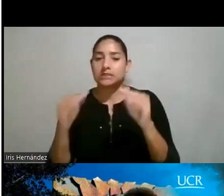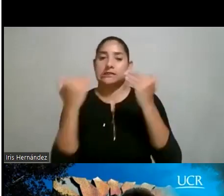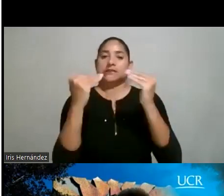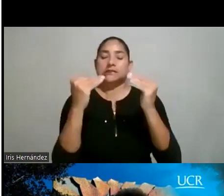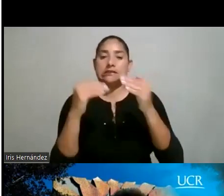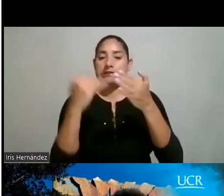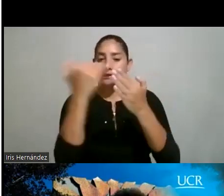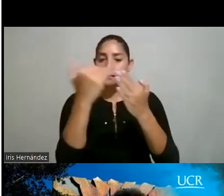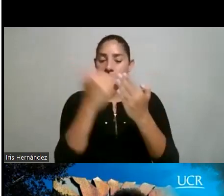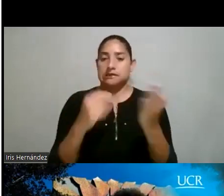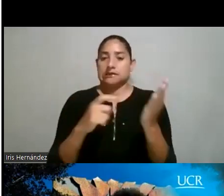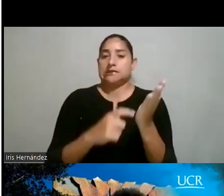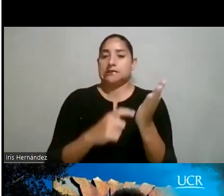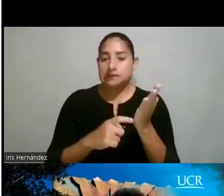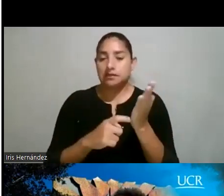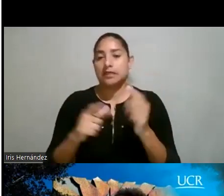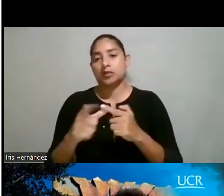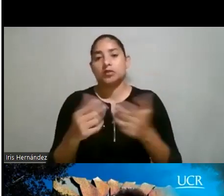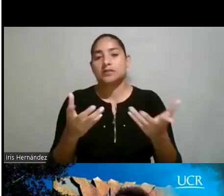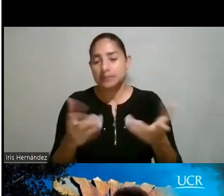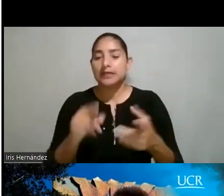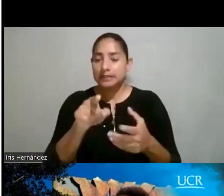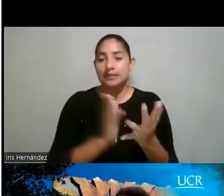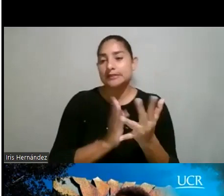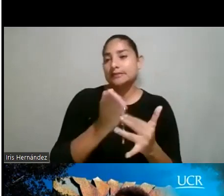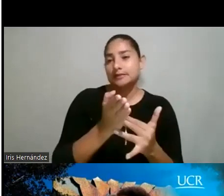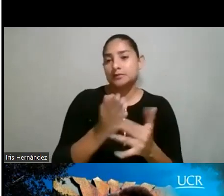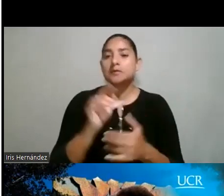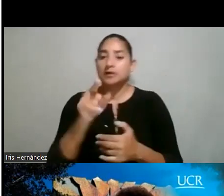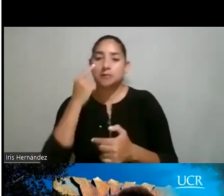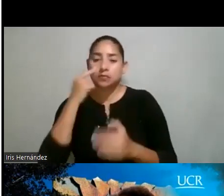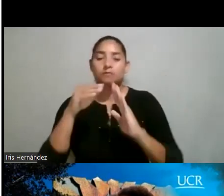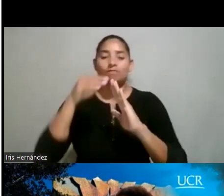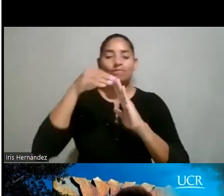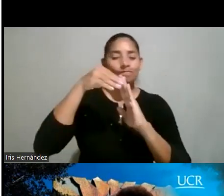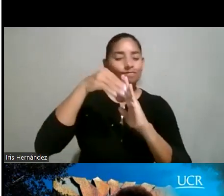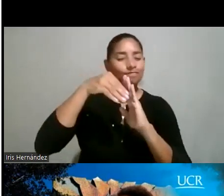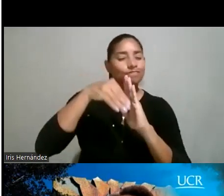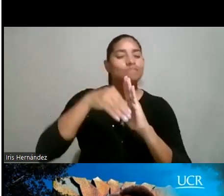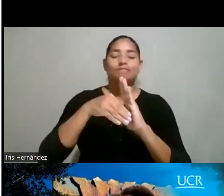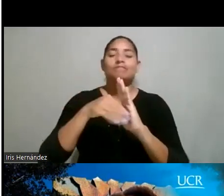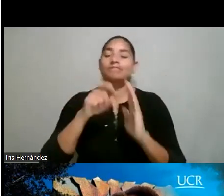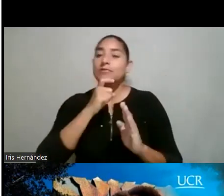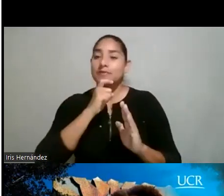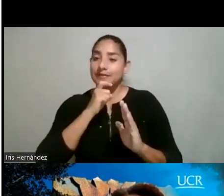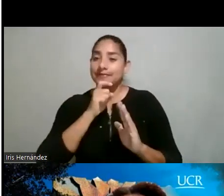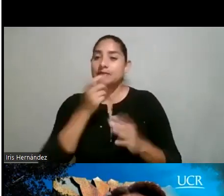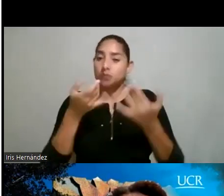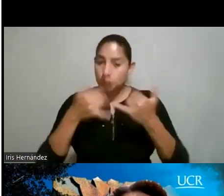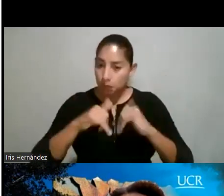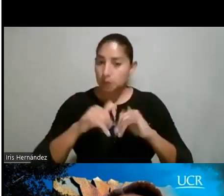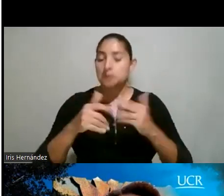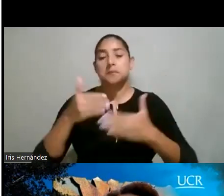estricto el ingreso y entonces este acceso, ahí nos veíamos nosotros un poquito más difícil, aunque ya estamos